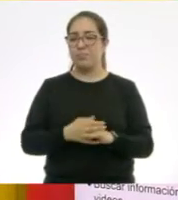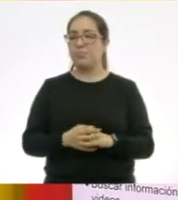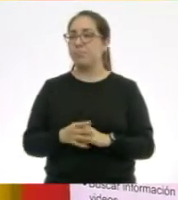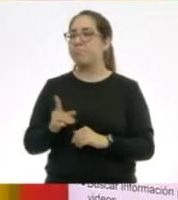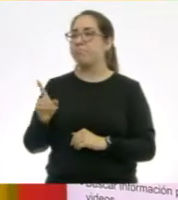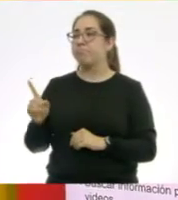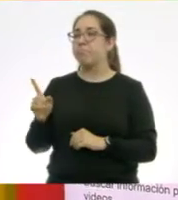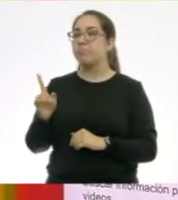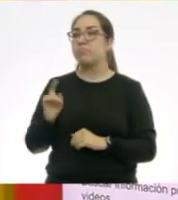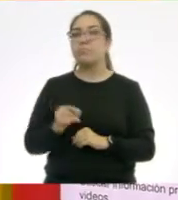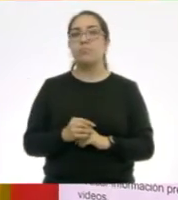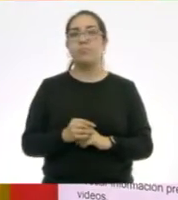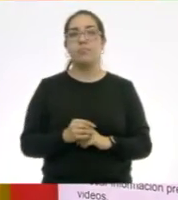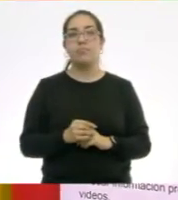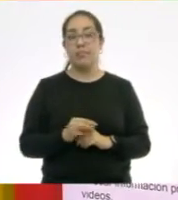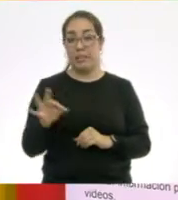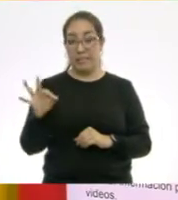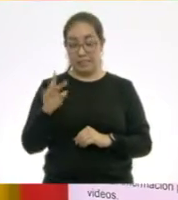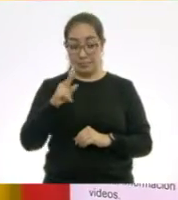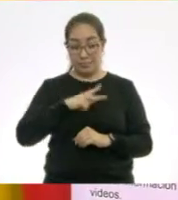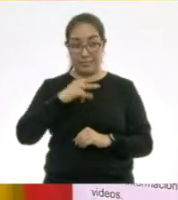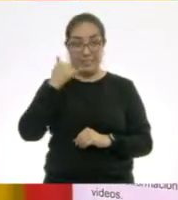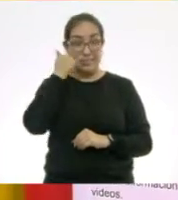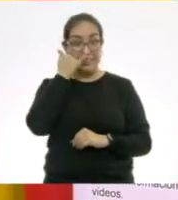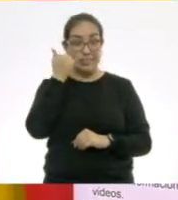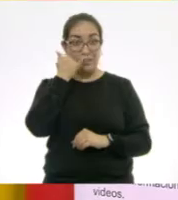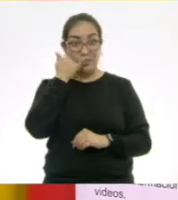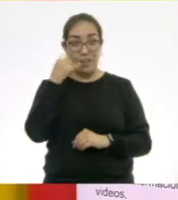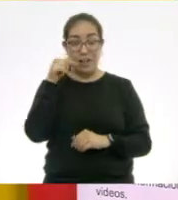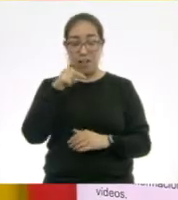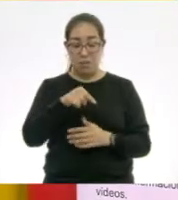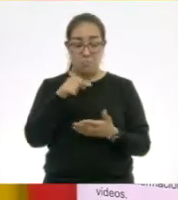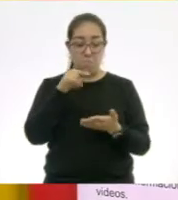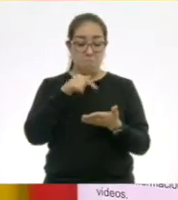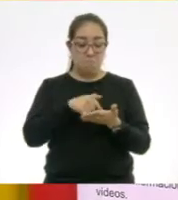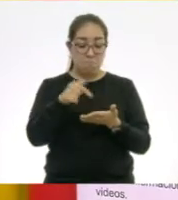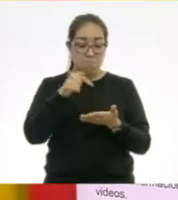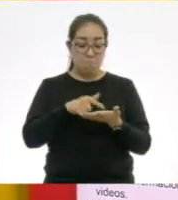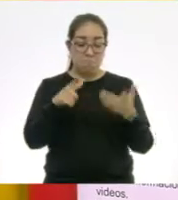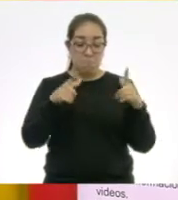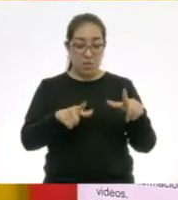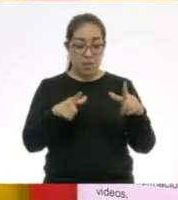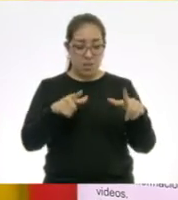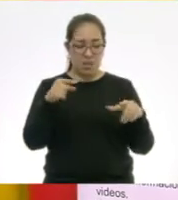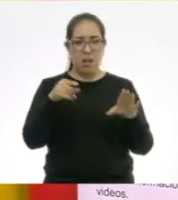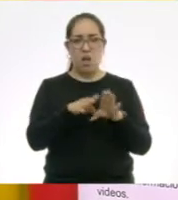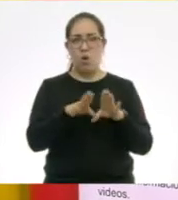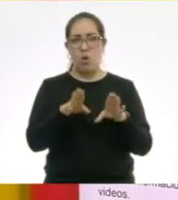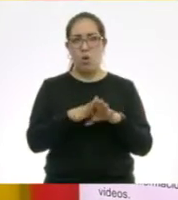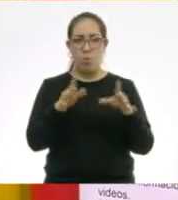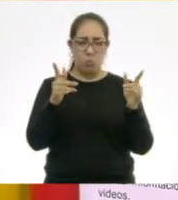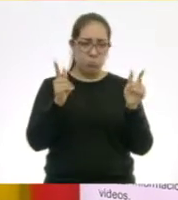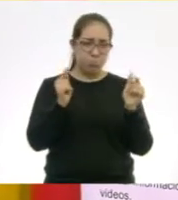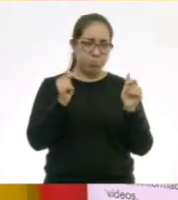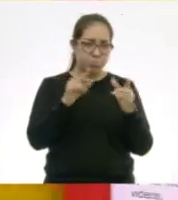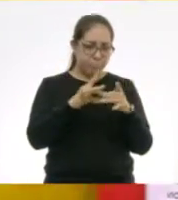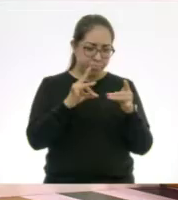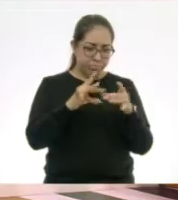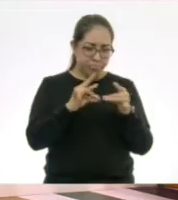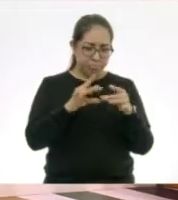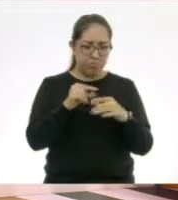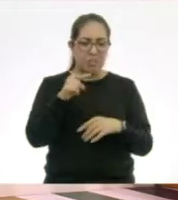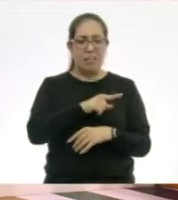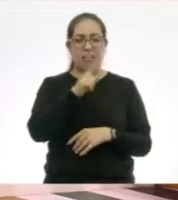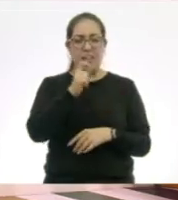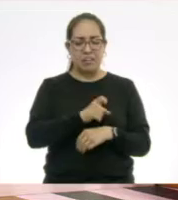a lo mejor en mi celular, en alguna página sobre definiciones... Por ejemplo, ahí podrían buscar qué